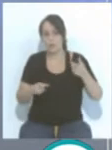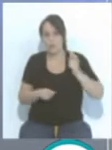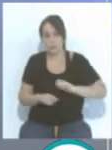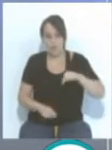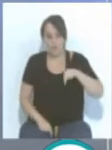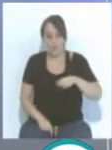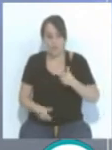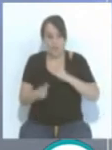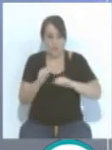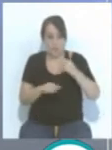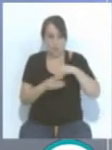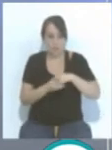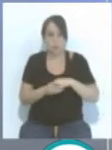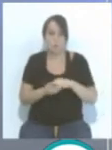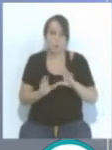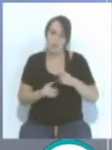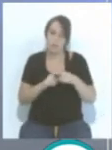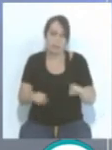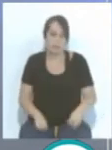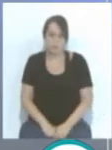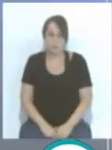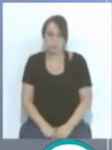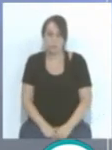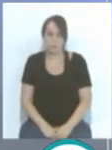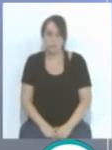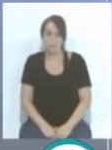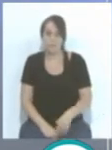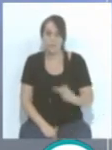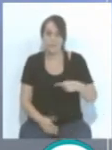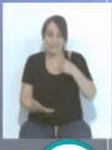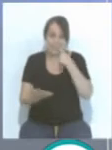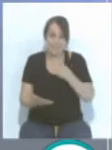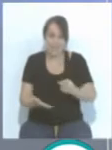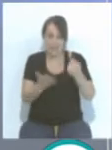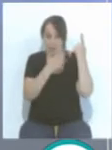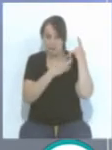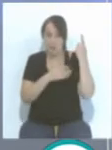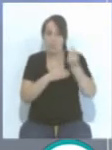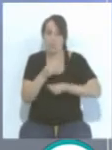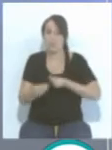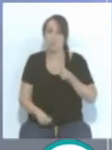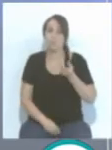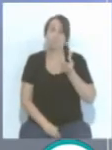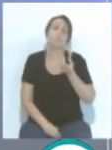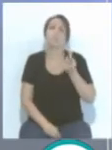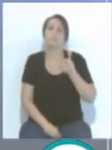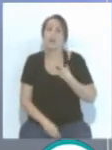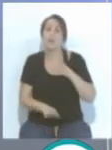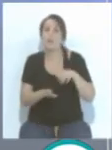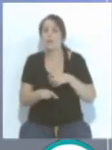liga, pero es diferente. Ya hace seis años el Cádiz jugó un partido,